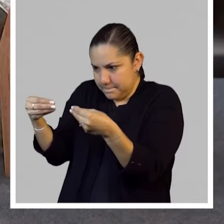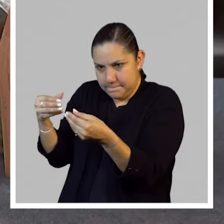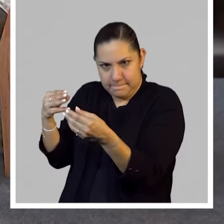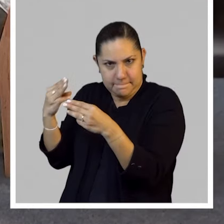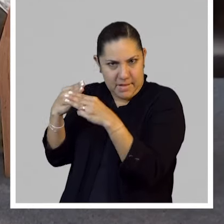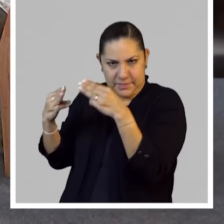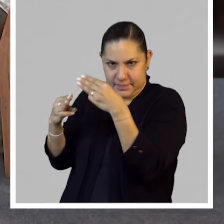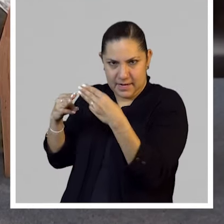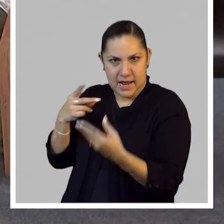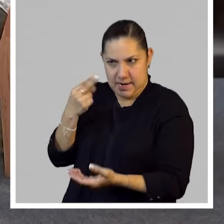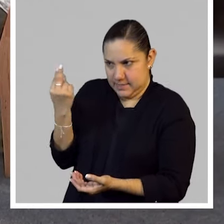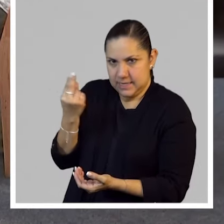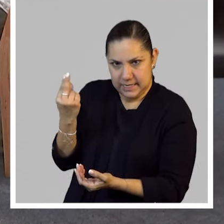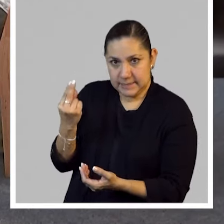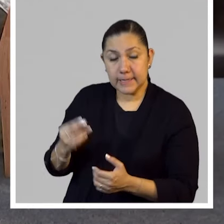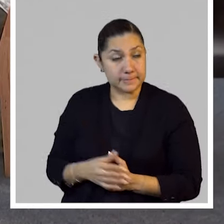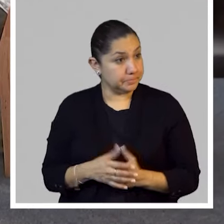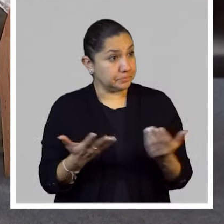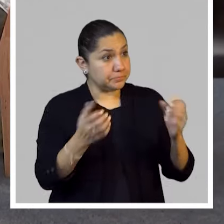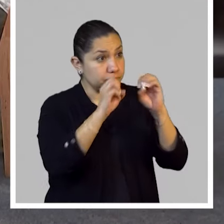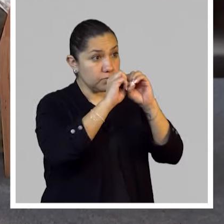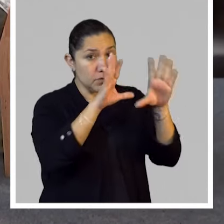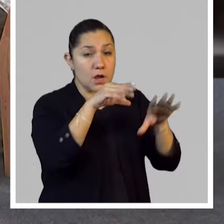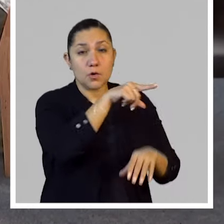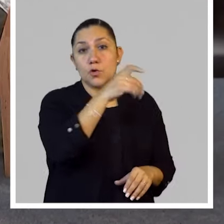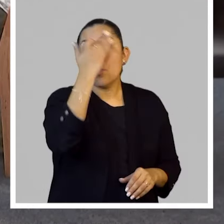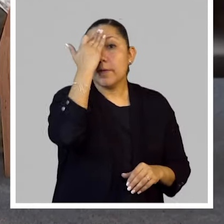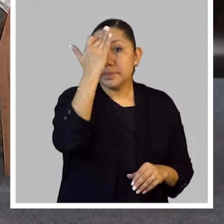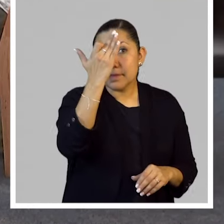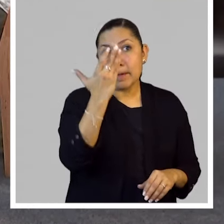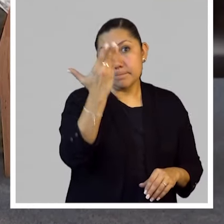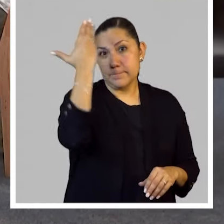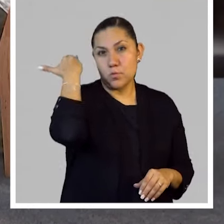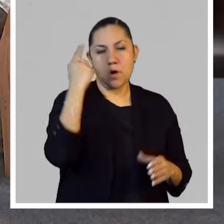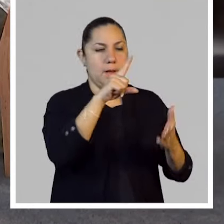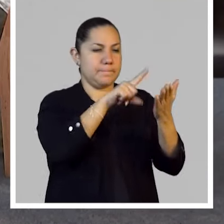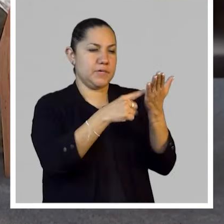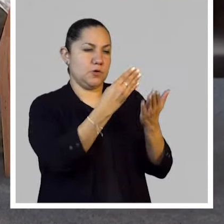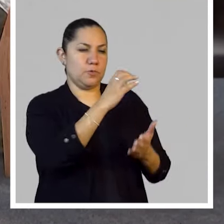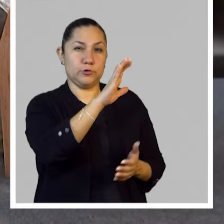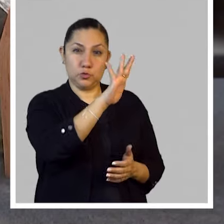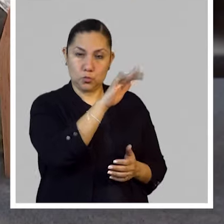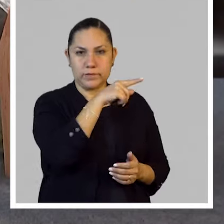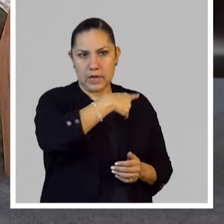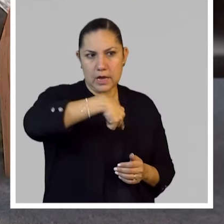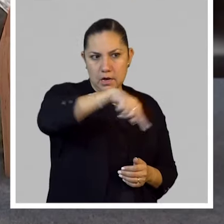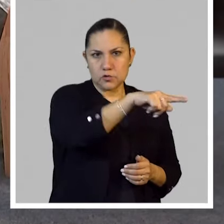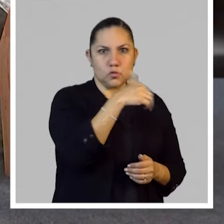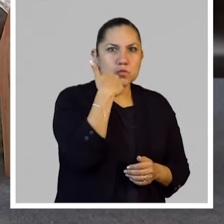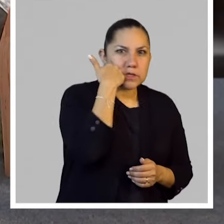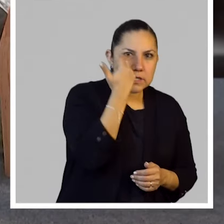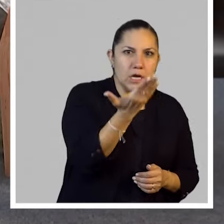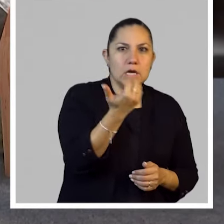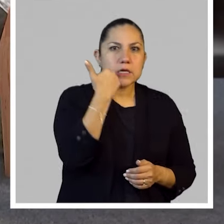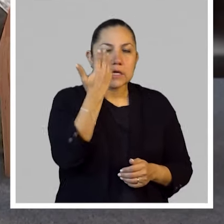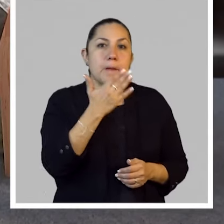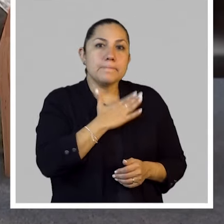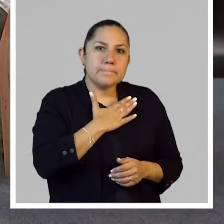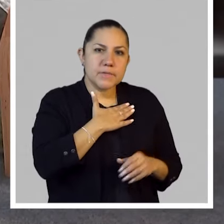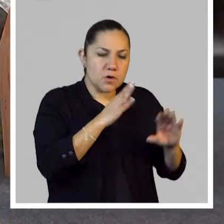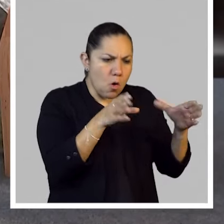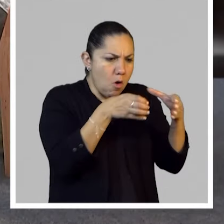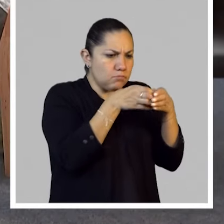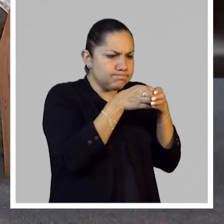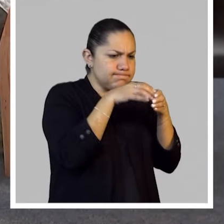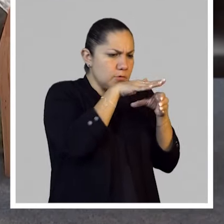de un espíritu del momento, o sea, desde los 50 ya estaba esta intención de tener una conectividad mucho más amplia con